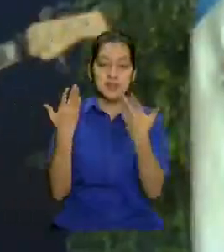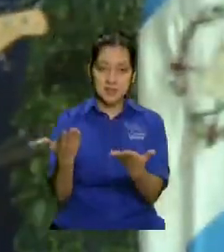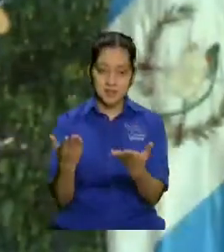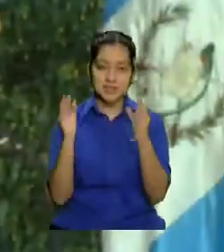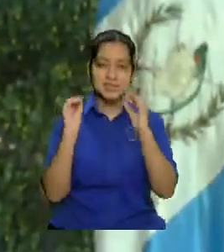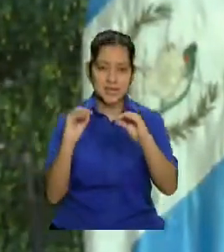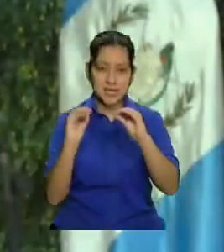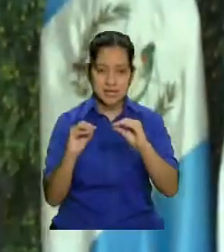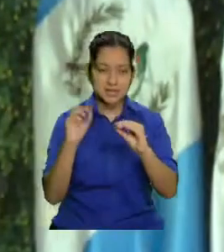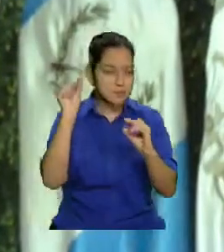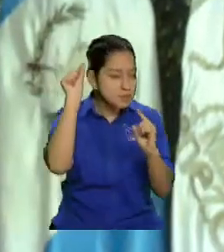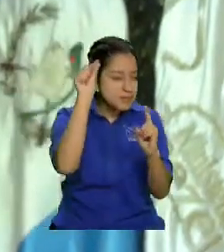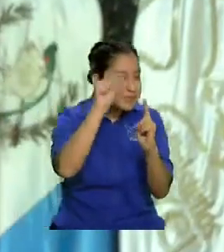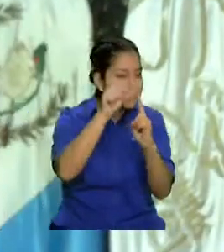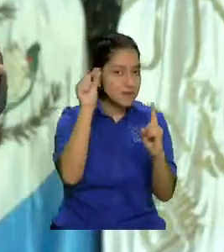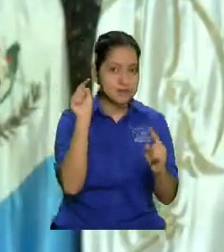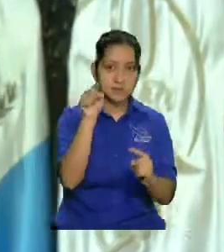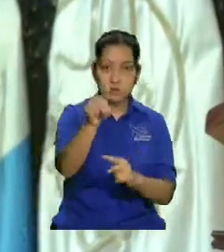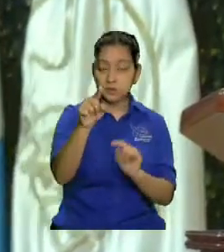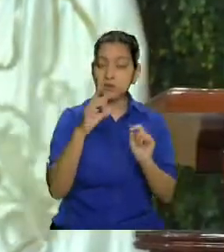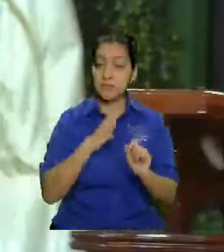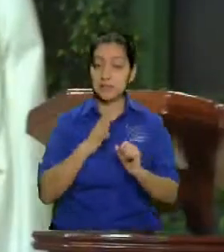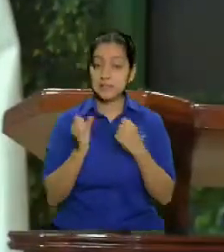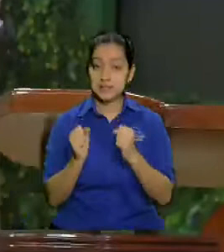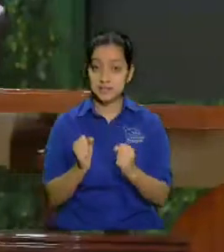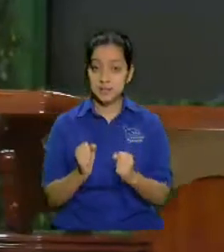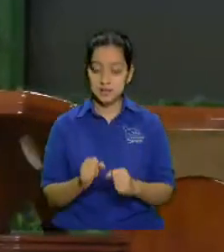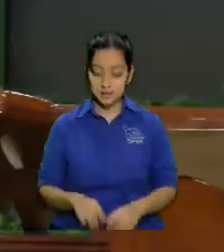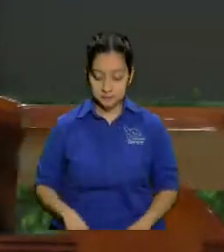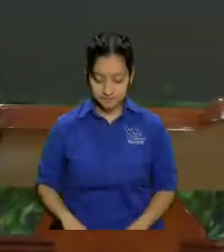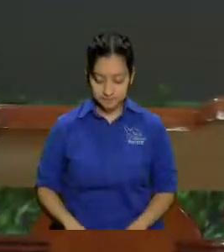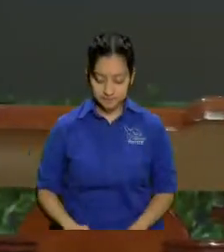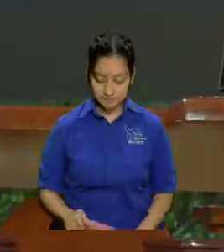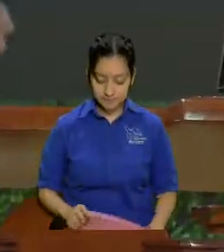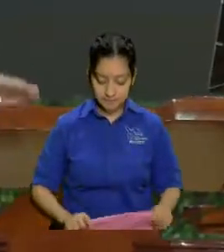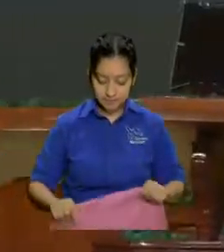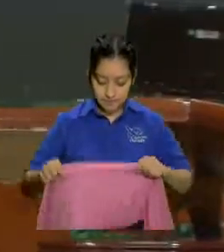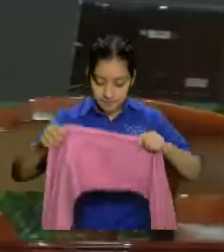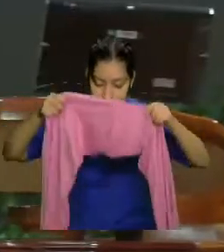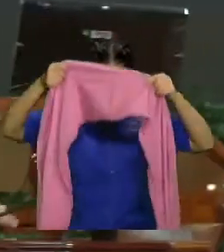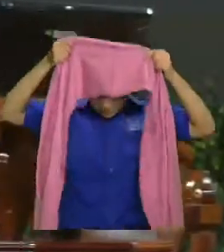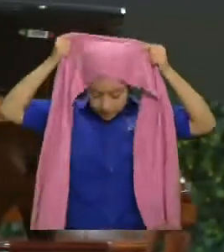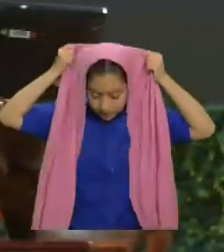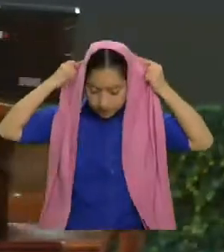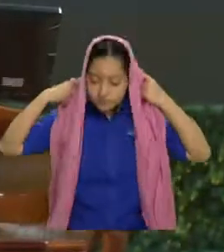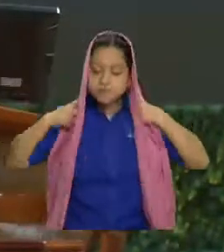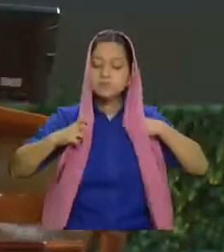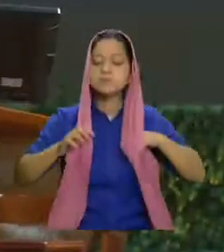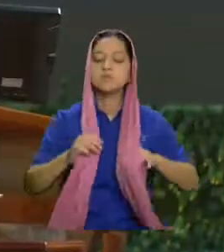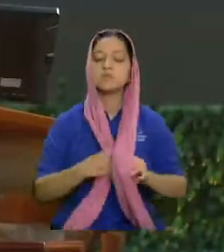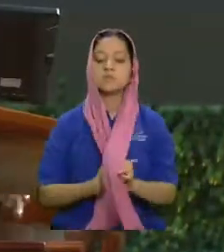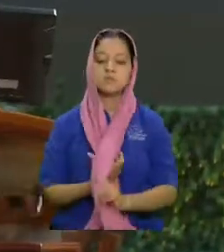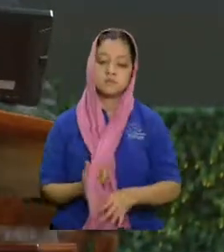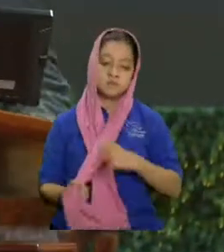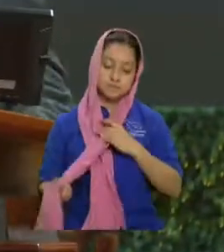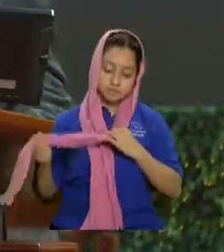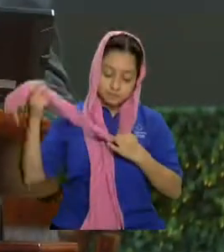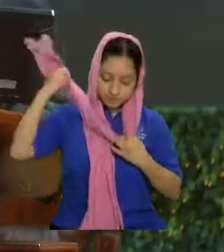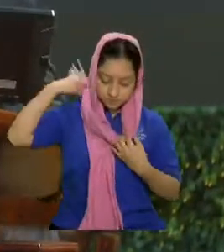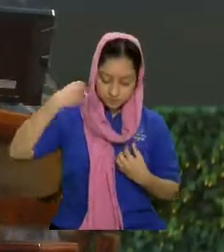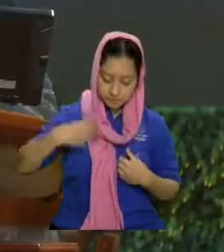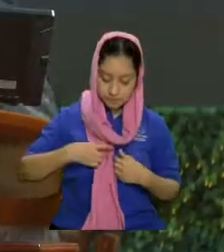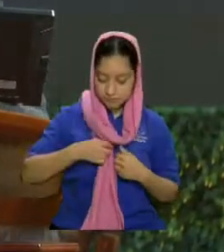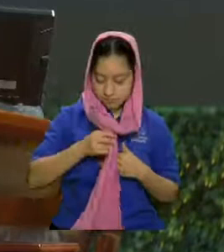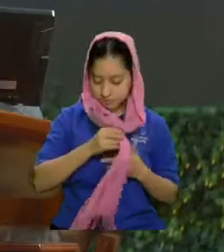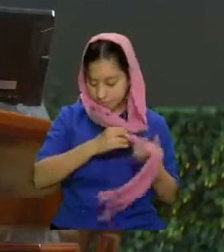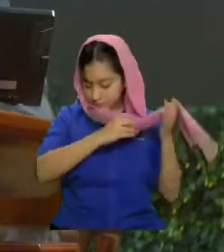instrucciones específicas de que es lo que tienes que ir a hacer Señor en el nombre de Jesús yo estoy enviando a este pueblo a su